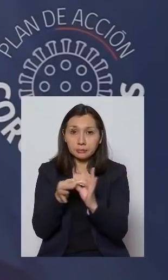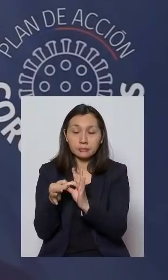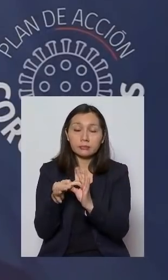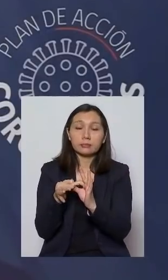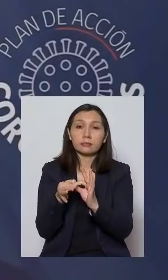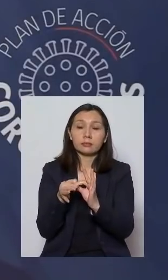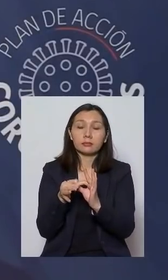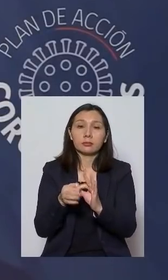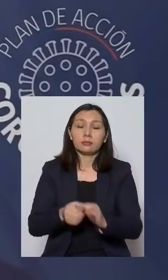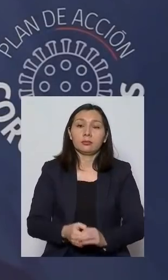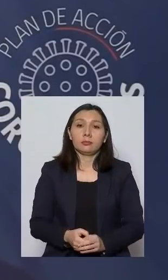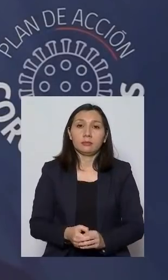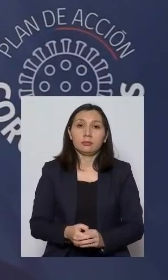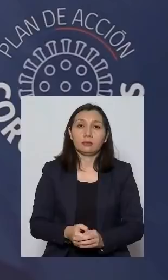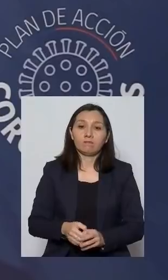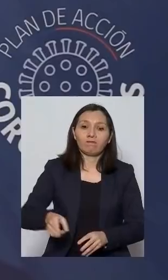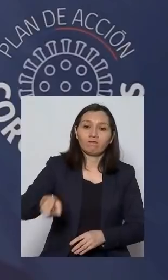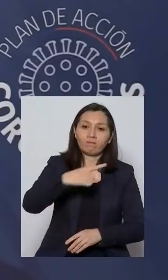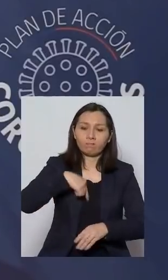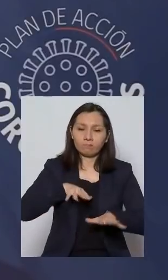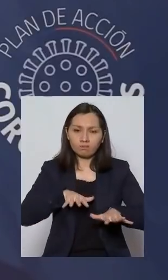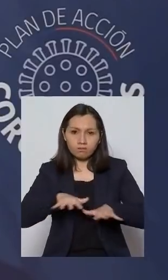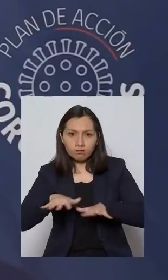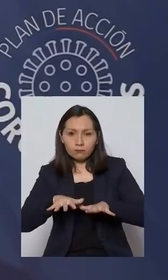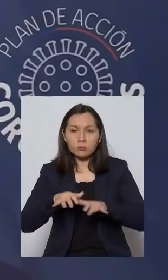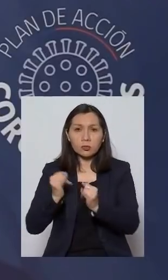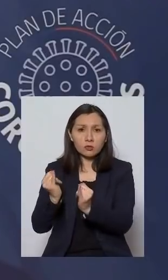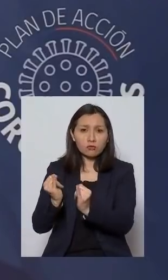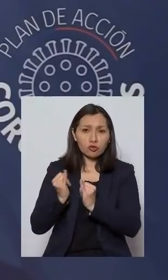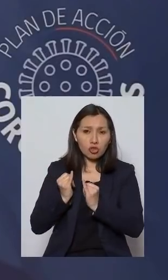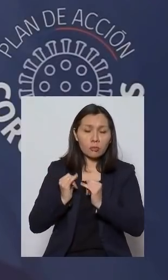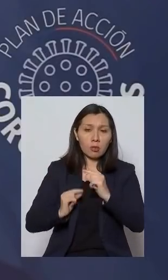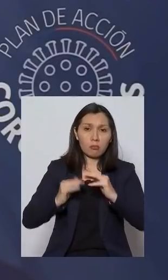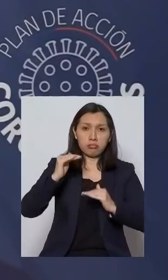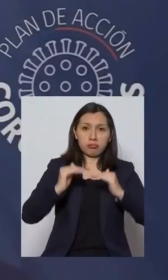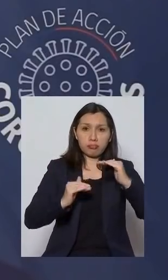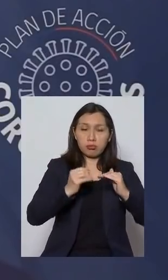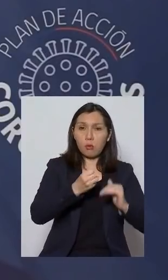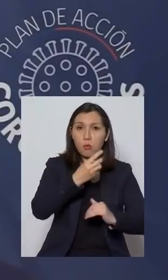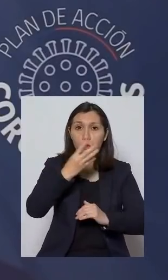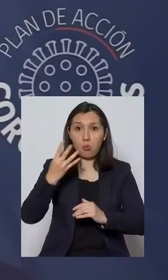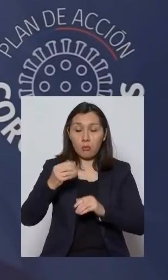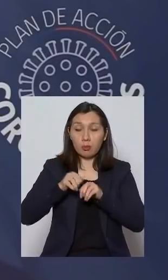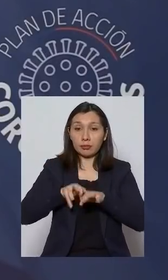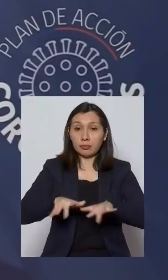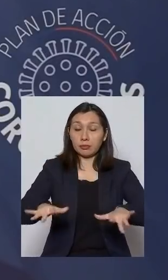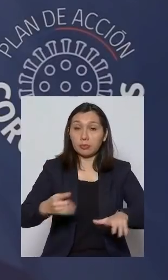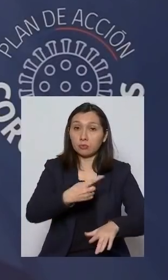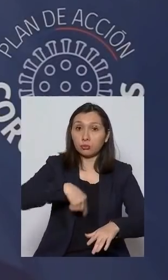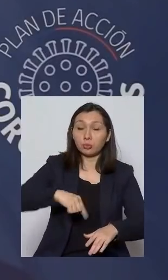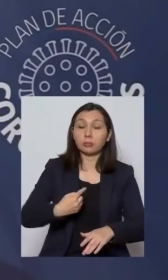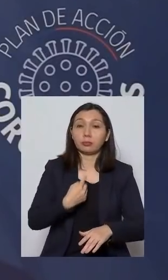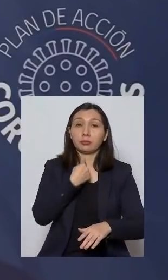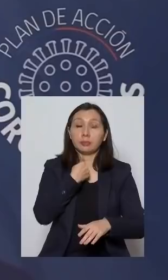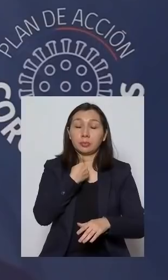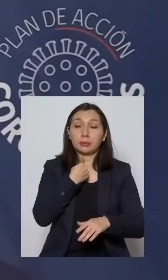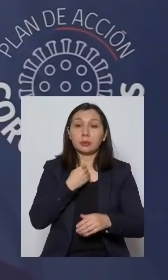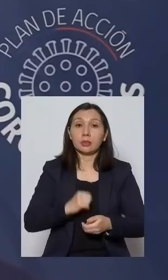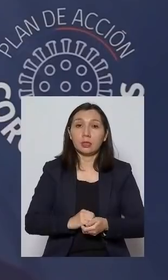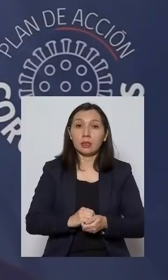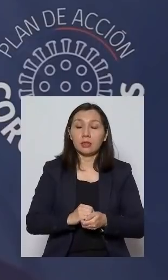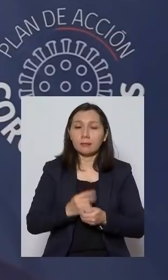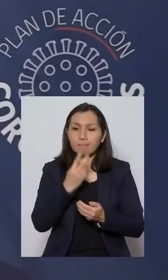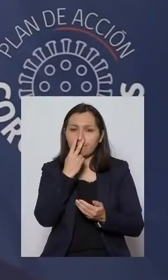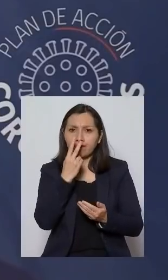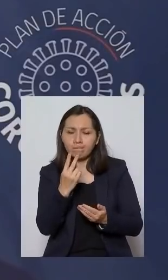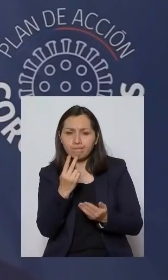nos hemos movido en los reportes de esta pandemia que nos afecta en el